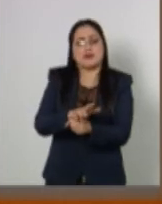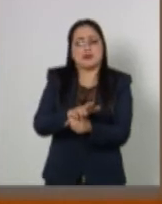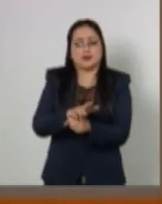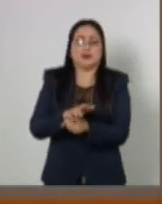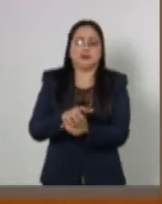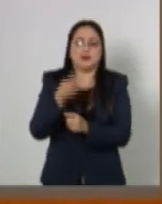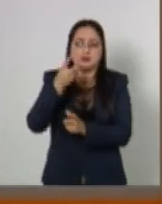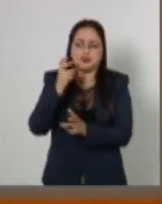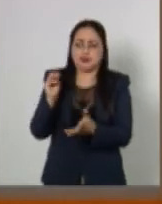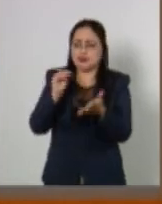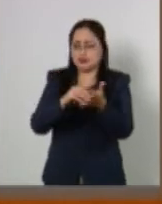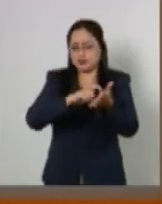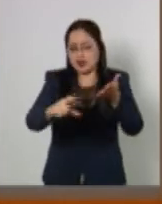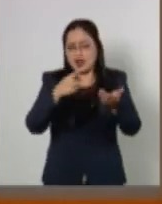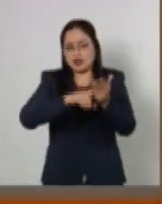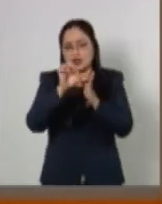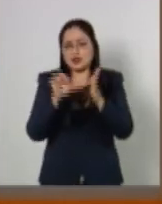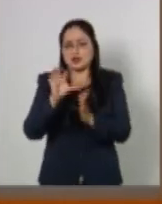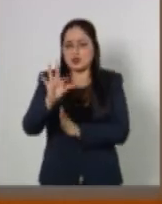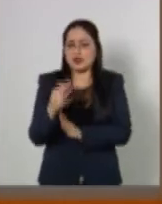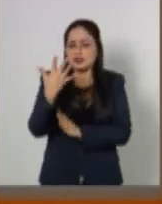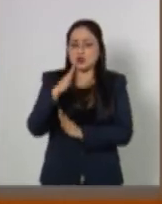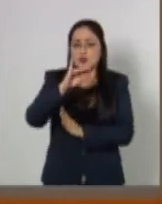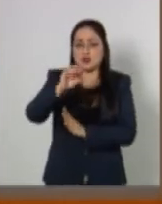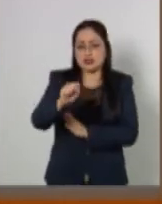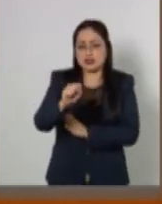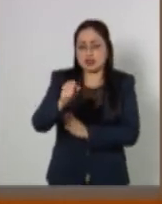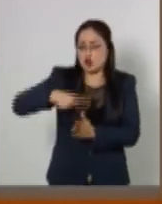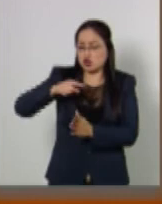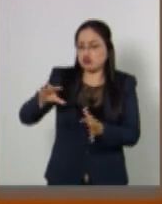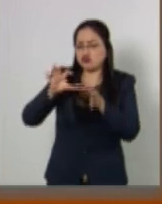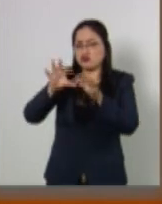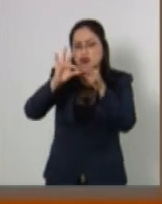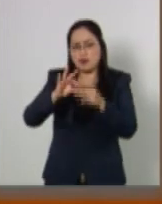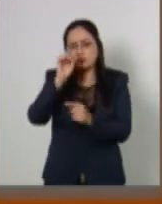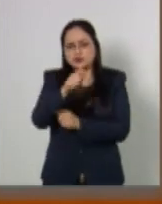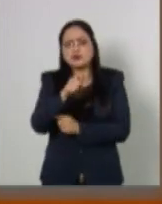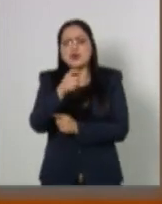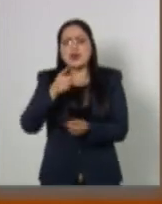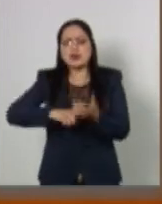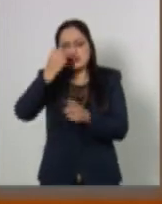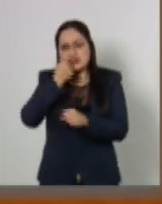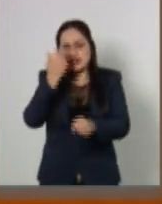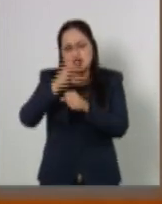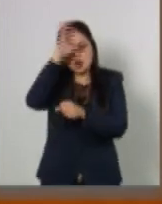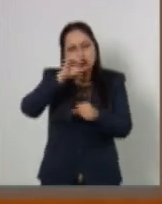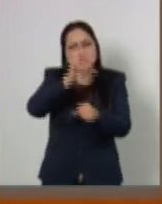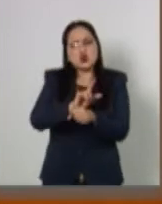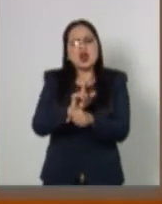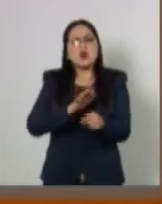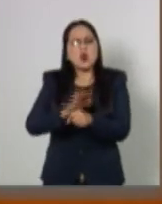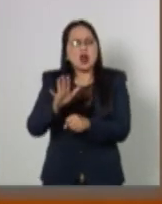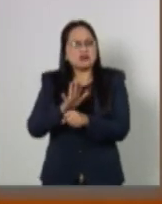capítulo, en este artículo 45 bis, definimos qué corresponde a la Secretaría de Cultura. No